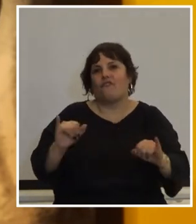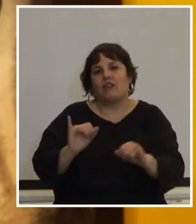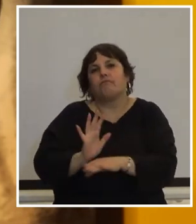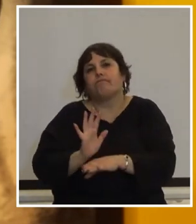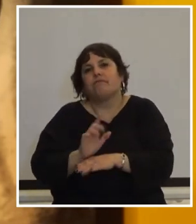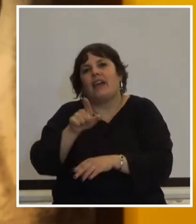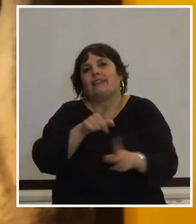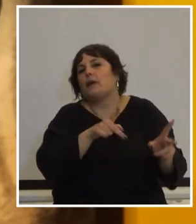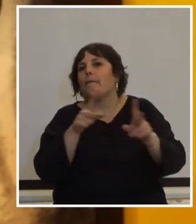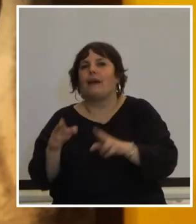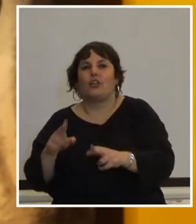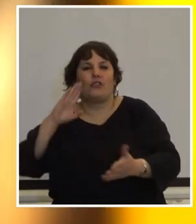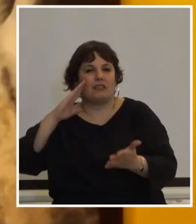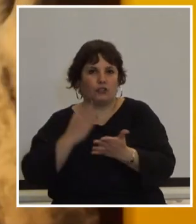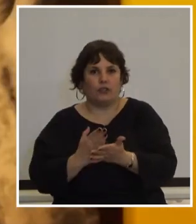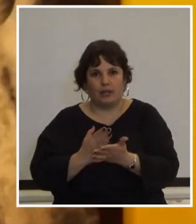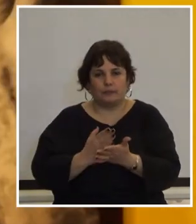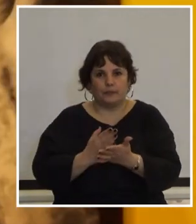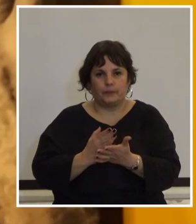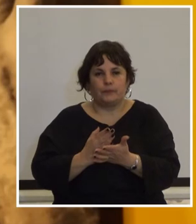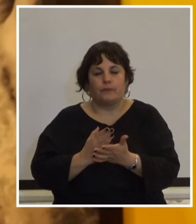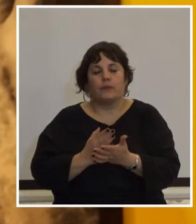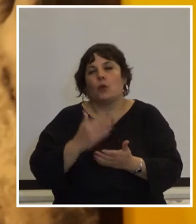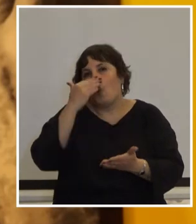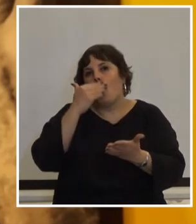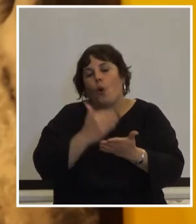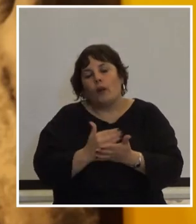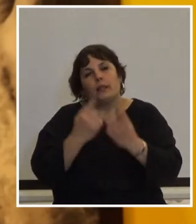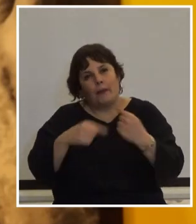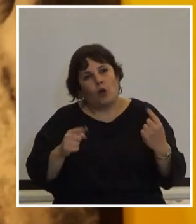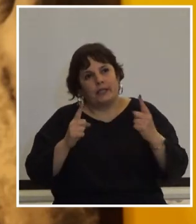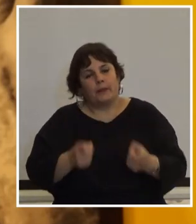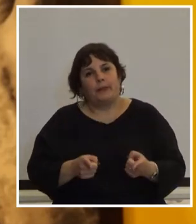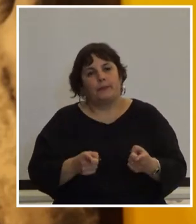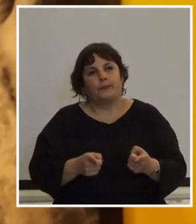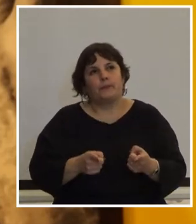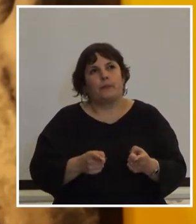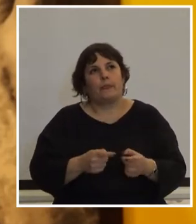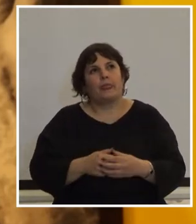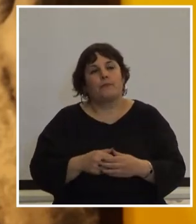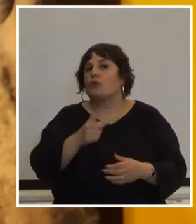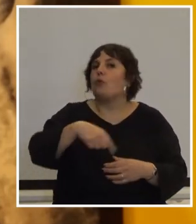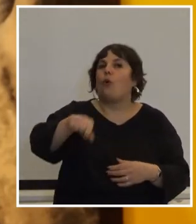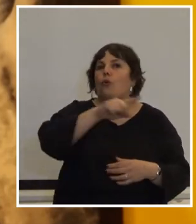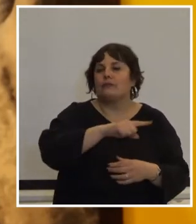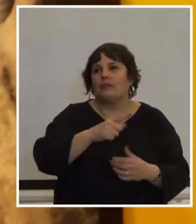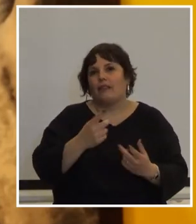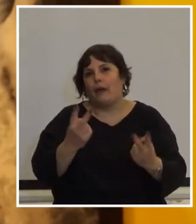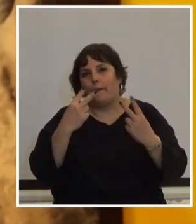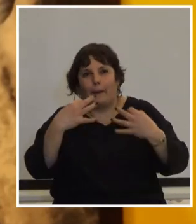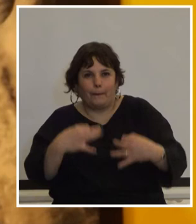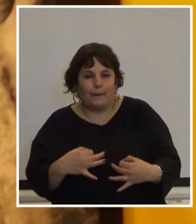ese periodo dictatorial y una última cosa también ustedes nos ven viejos